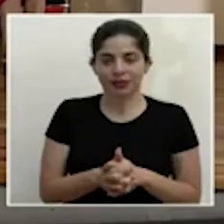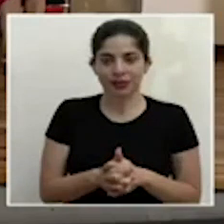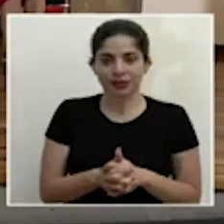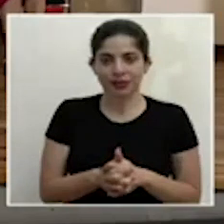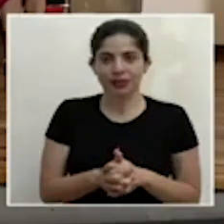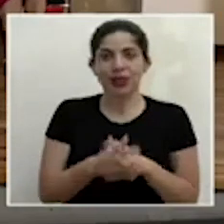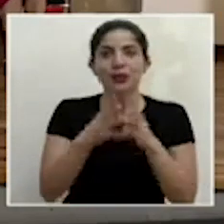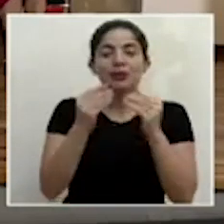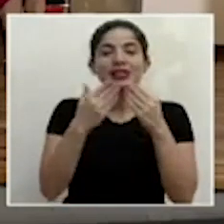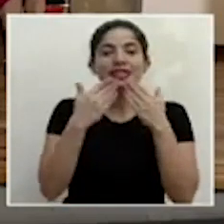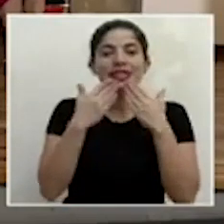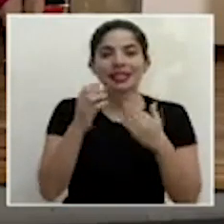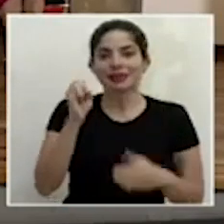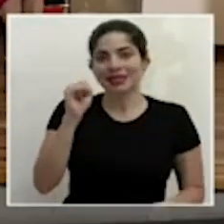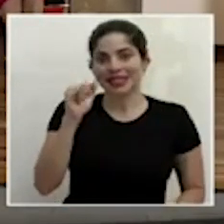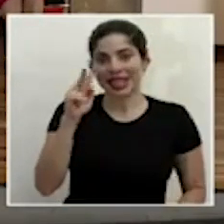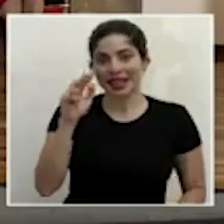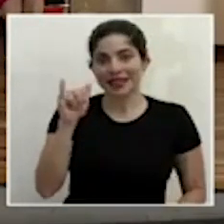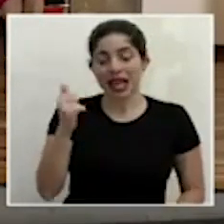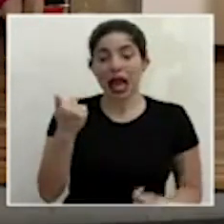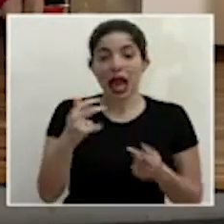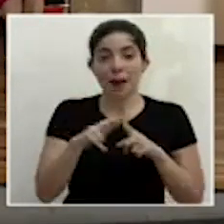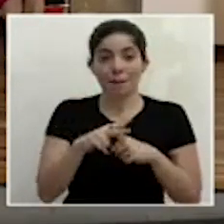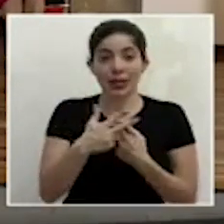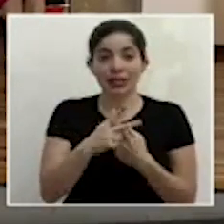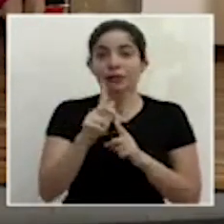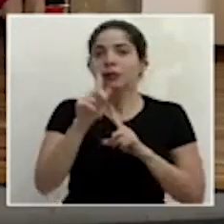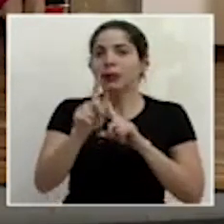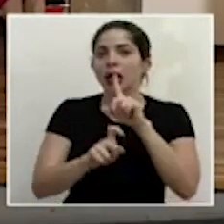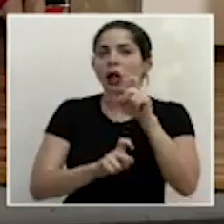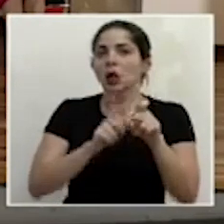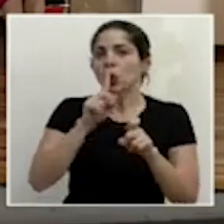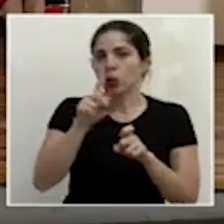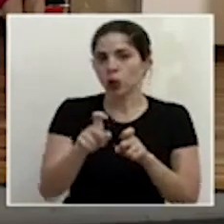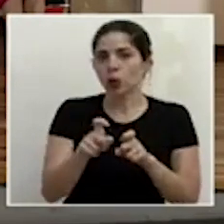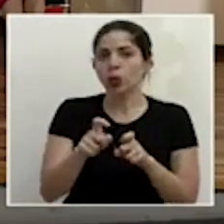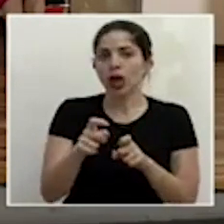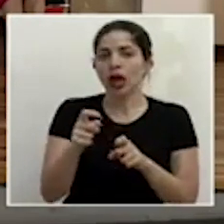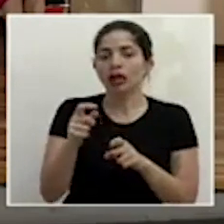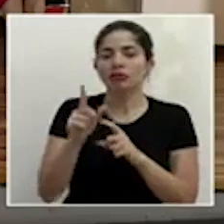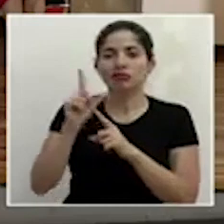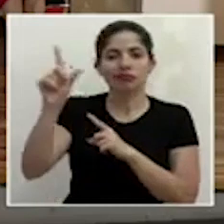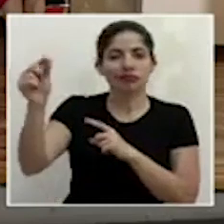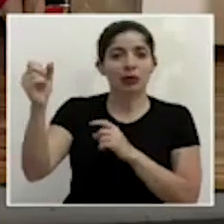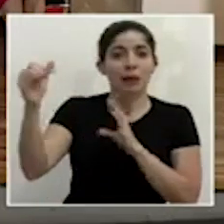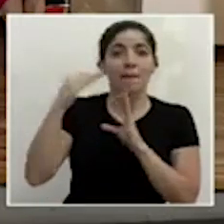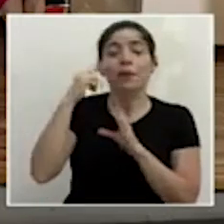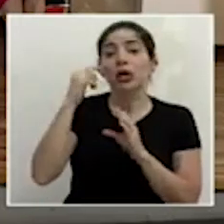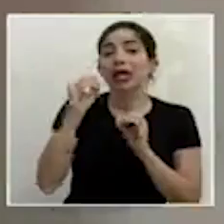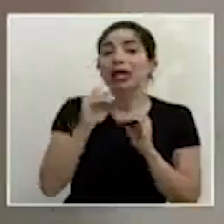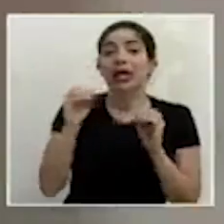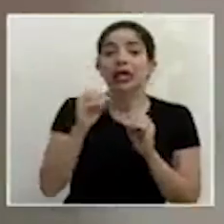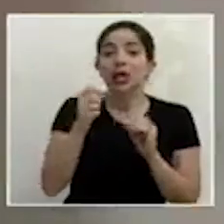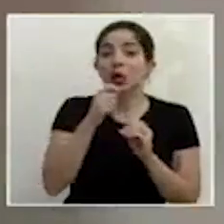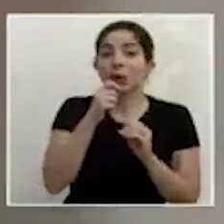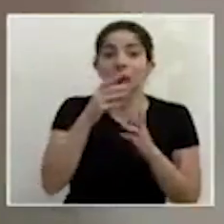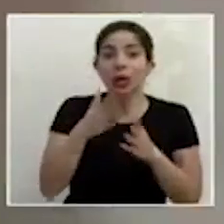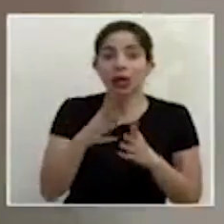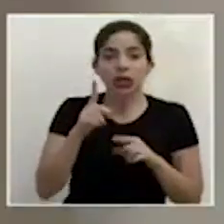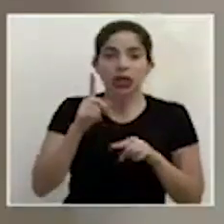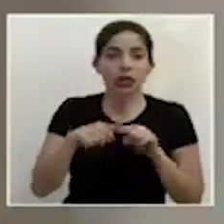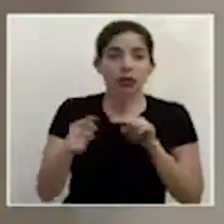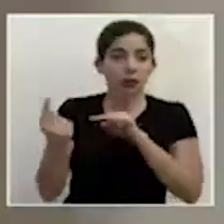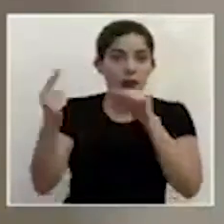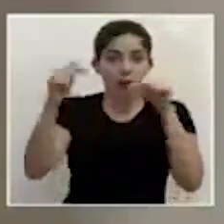muchas gracias doña silvia iniciamos con el periodo de consultas que recibimos vía remoto debido a que ningún colega manifestó la disponibilidad